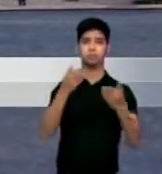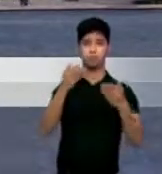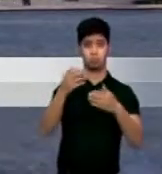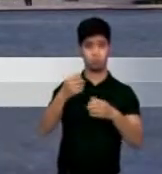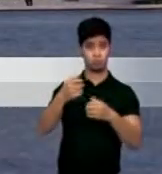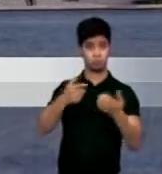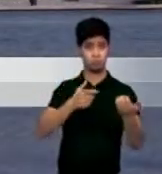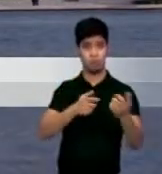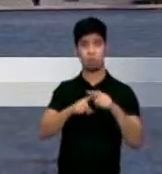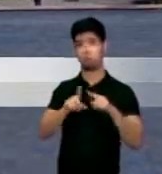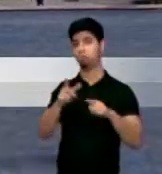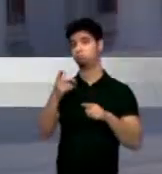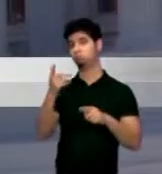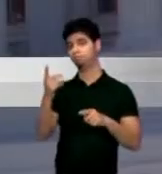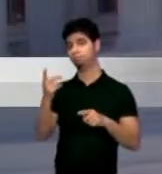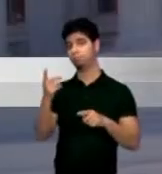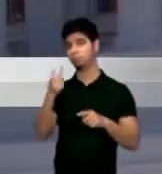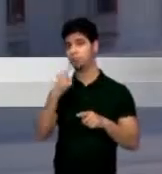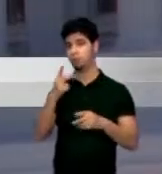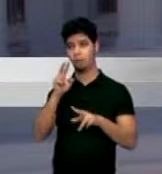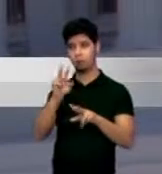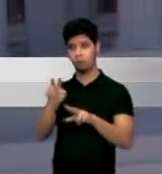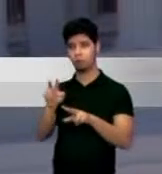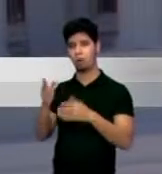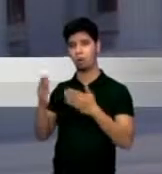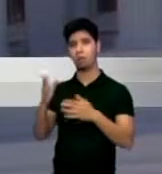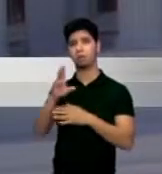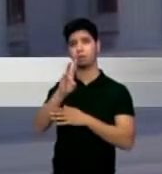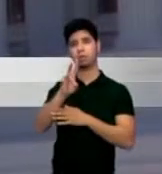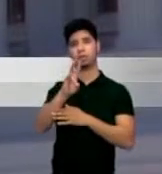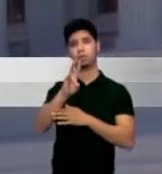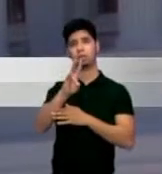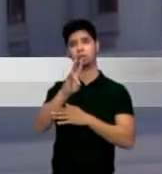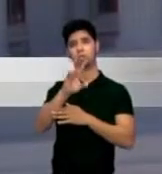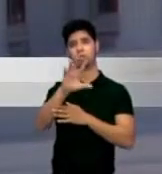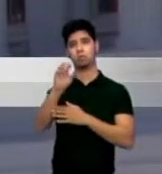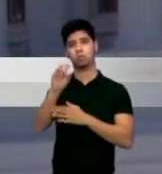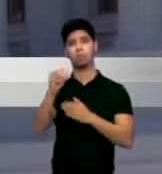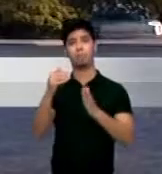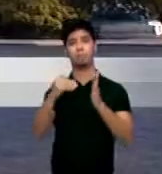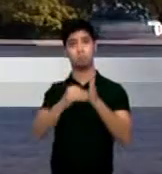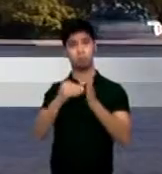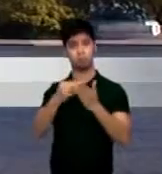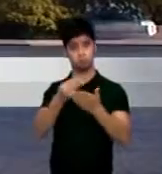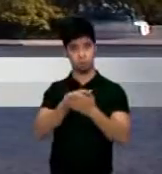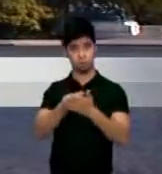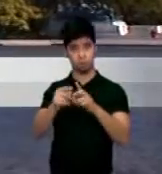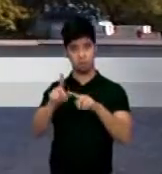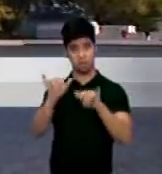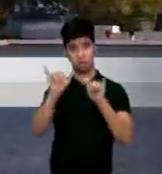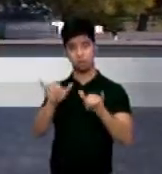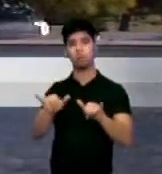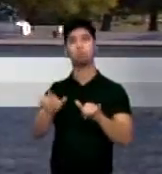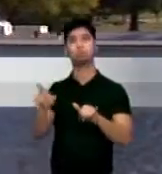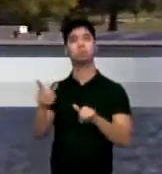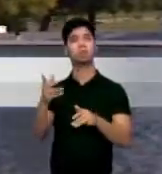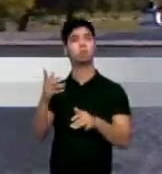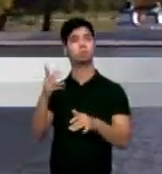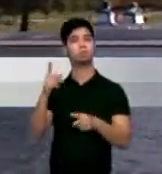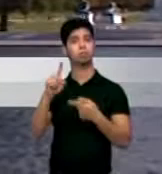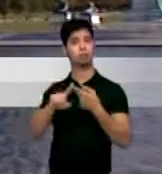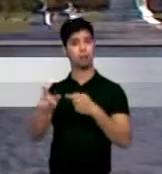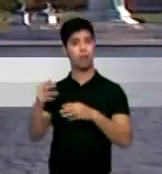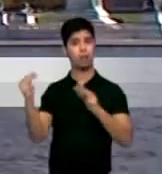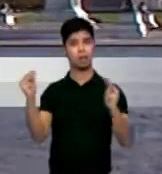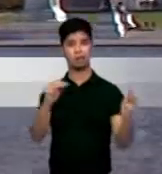de Asignaciones contempla un total de 750 millones de dólares que quedan de una medida de financiación de la guerra en